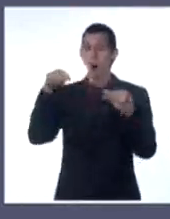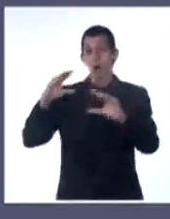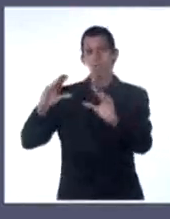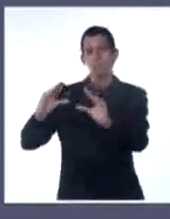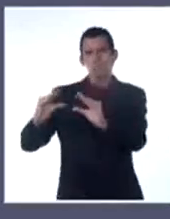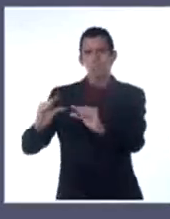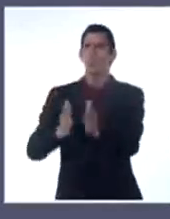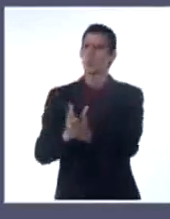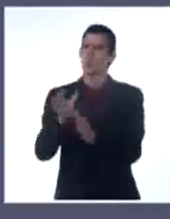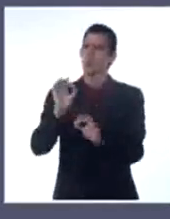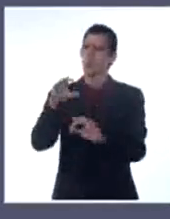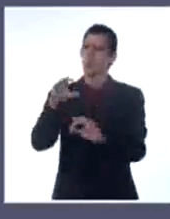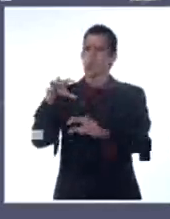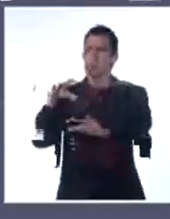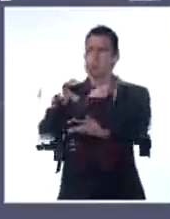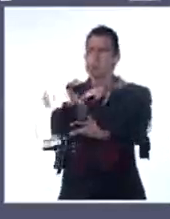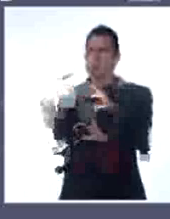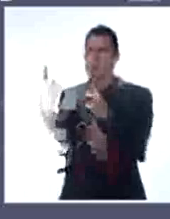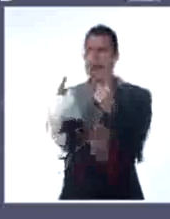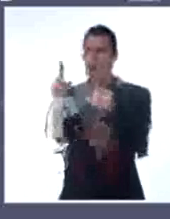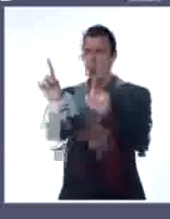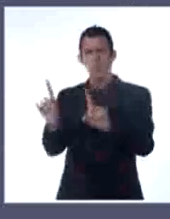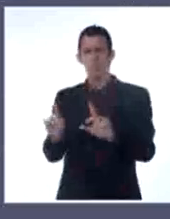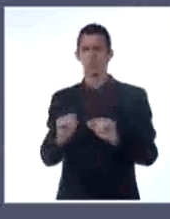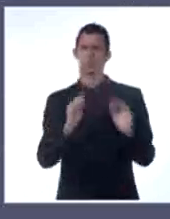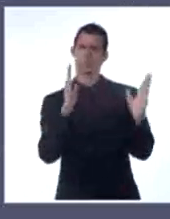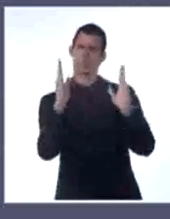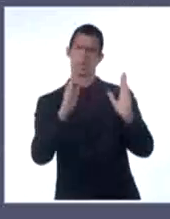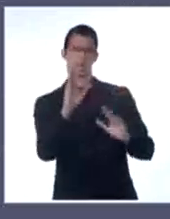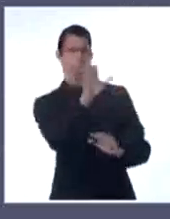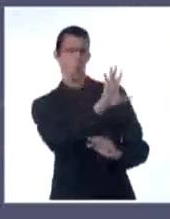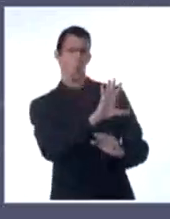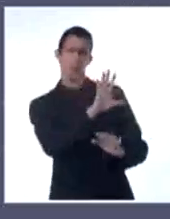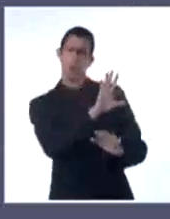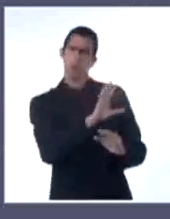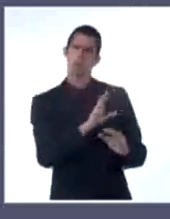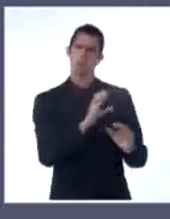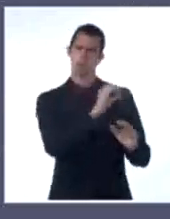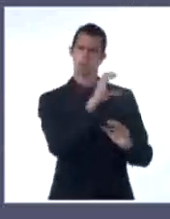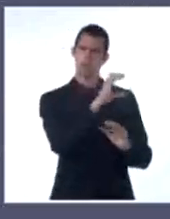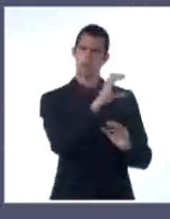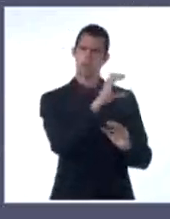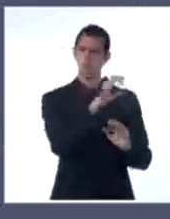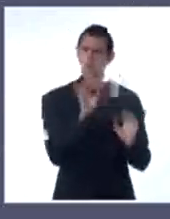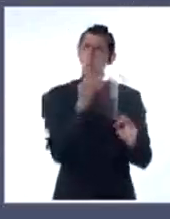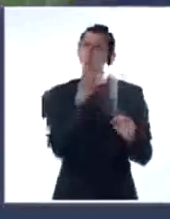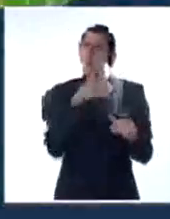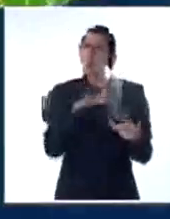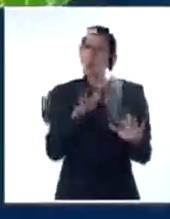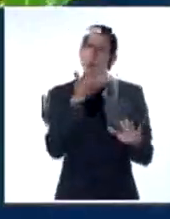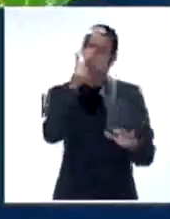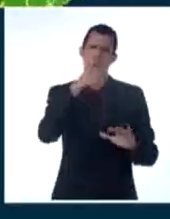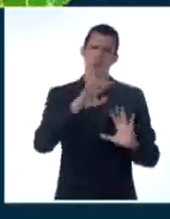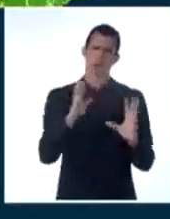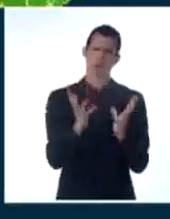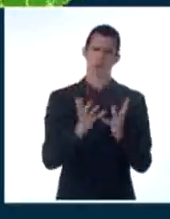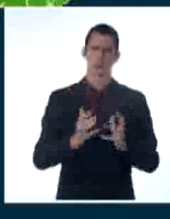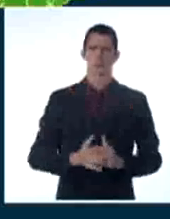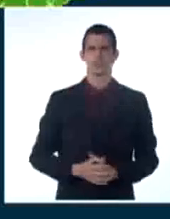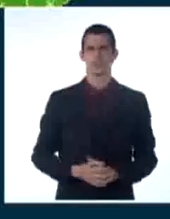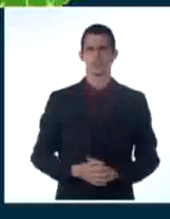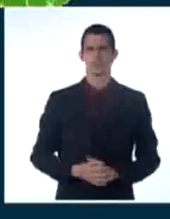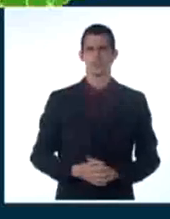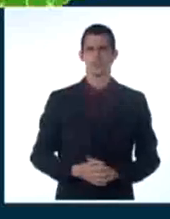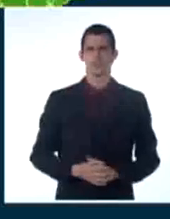tanto, en el occidente, condiciones de tiempo algo más estables, con más escasas lluvias. Esta situación de estabilidad, pues se trasladará un poco más arriba del territorio. Es por eso que